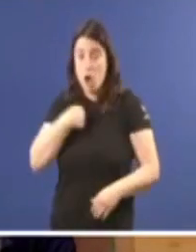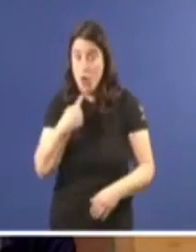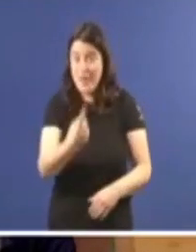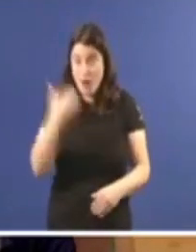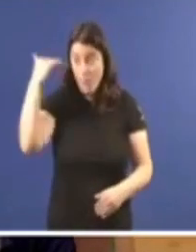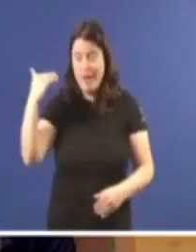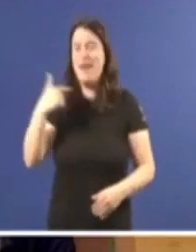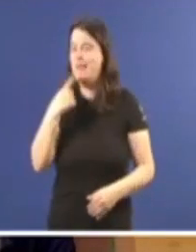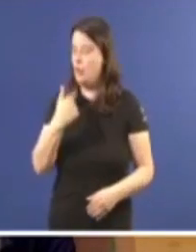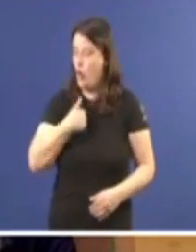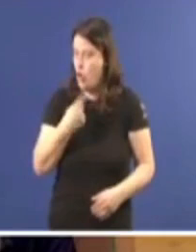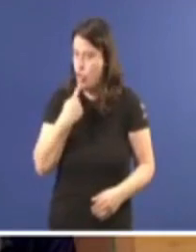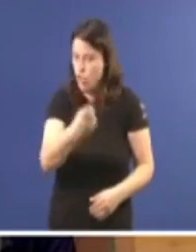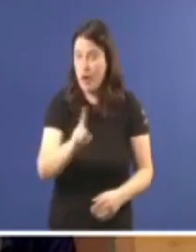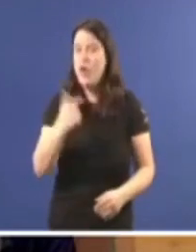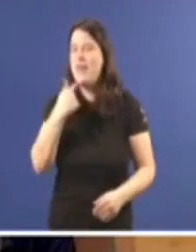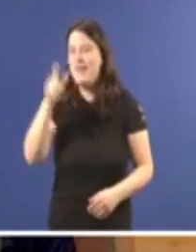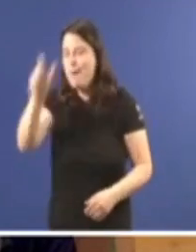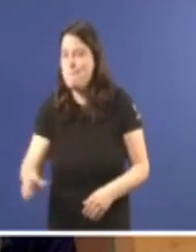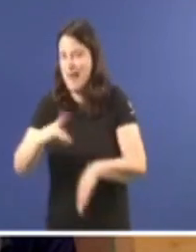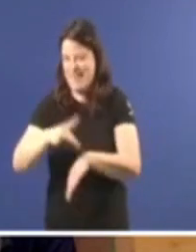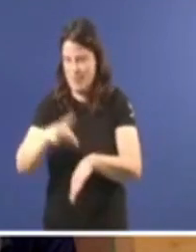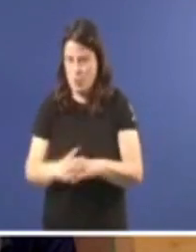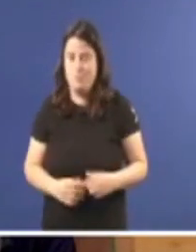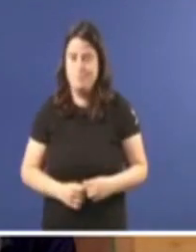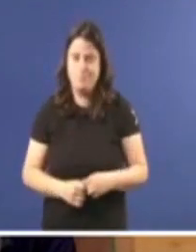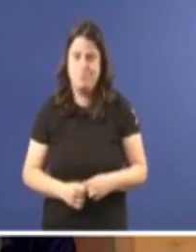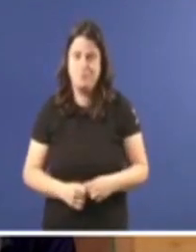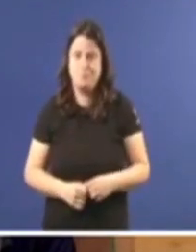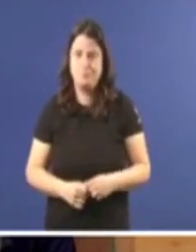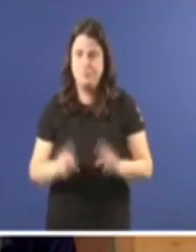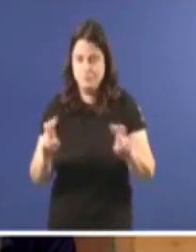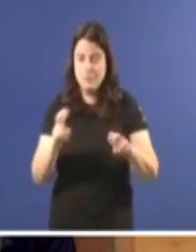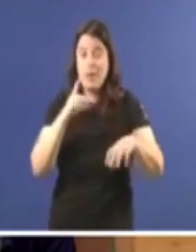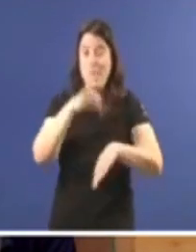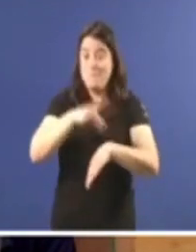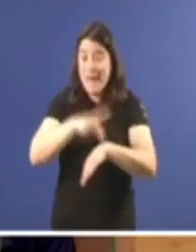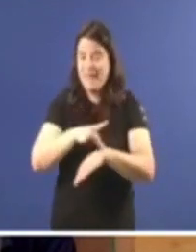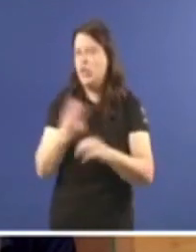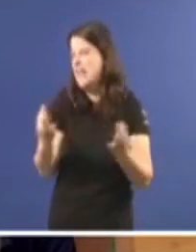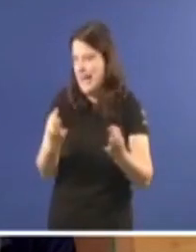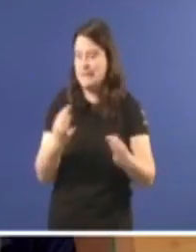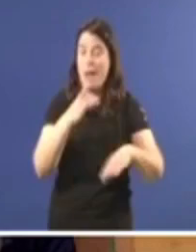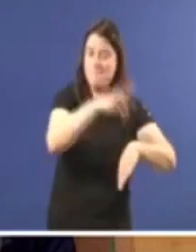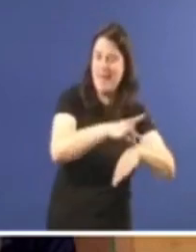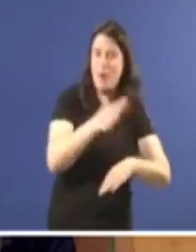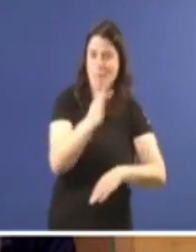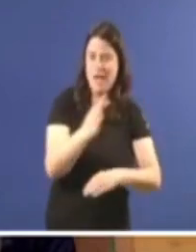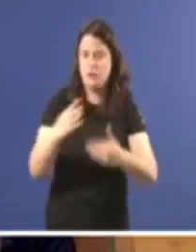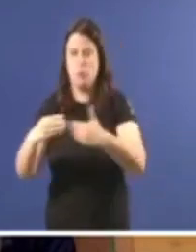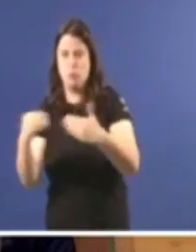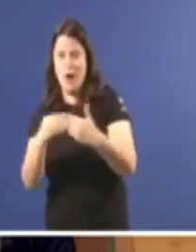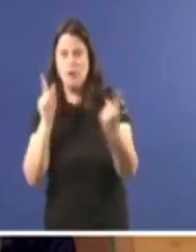médico de atención primaria. O acto médico susténtase na relación médico-paciente. Todos queremos ver aos